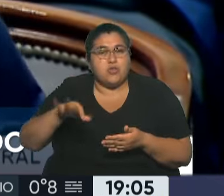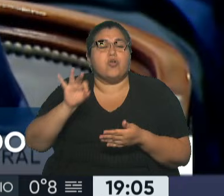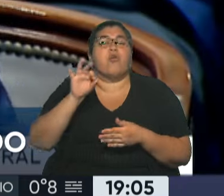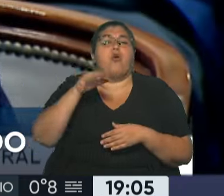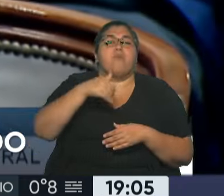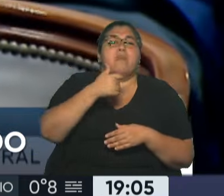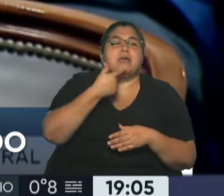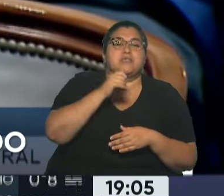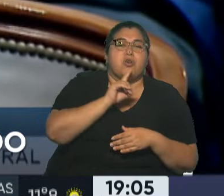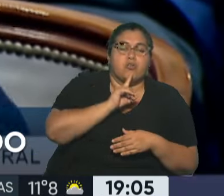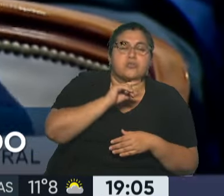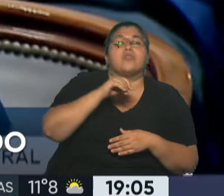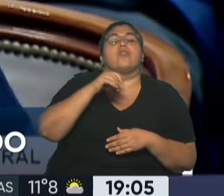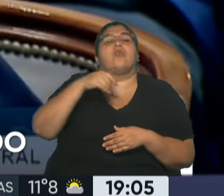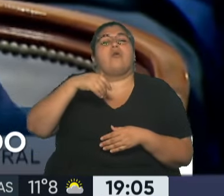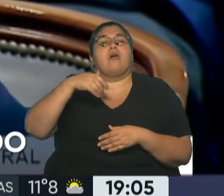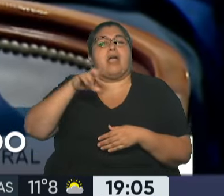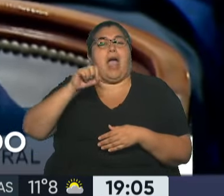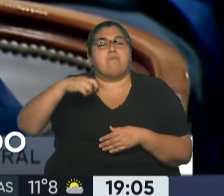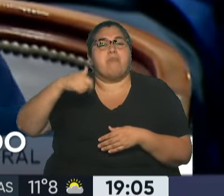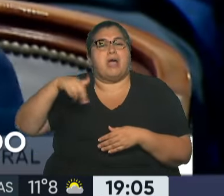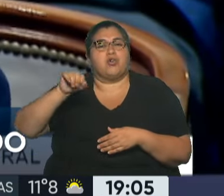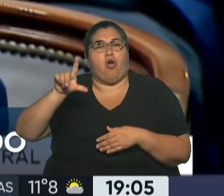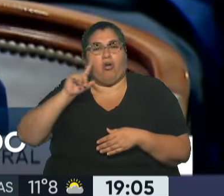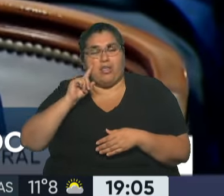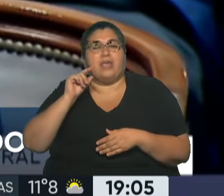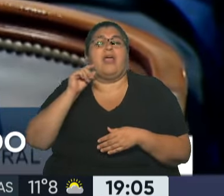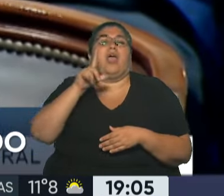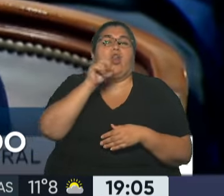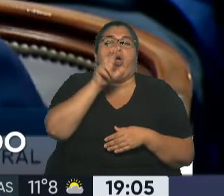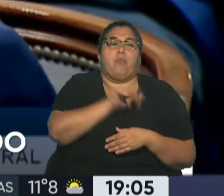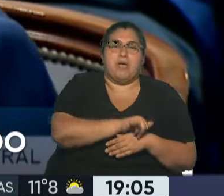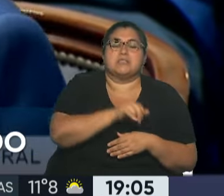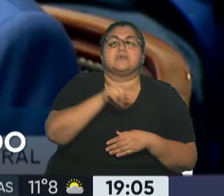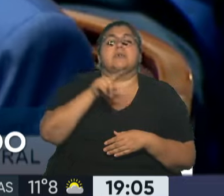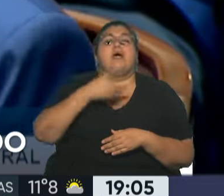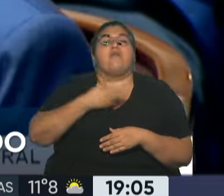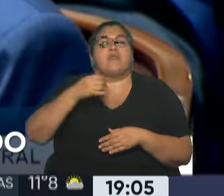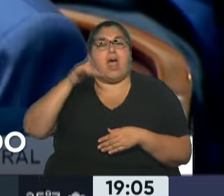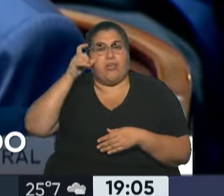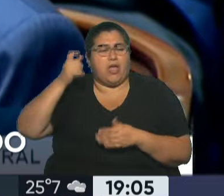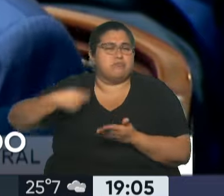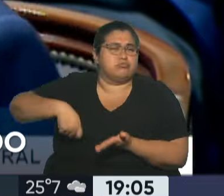Mazot, Emilio Monzó, Marcela Campagnoli, Juan Manuel López, Mónica Frade y Maximiliano Ferraro.